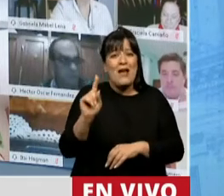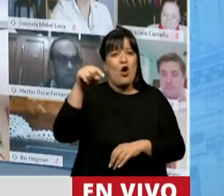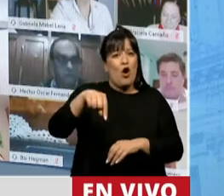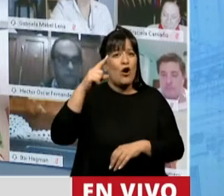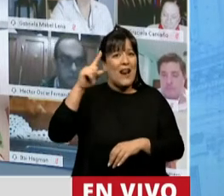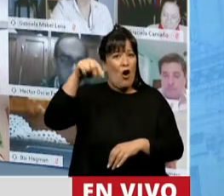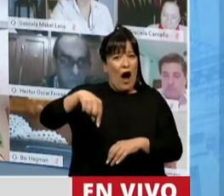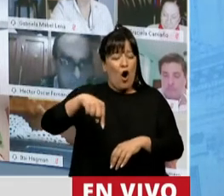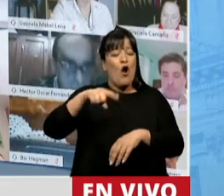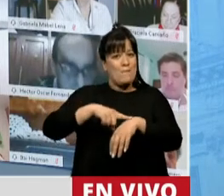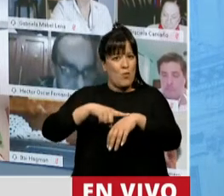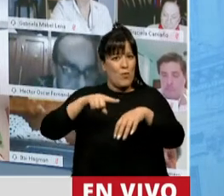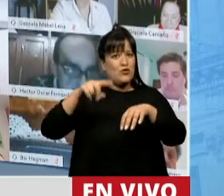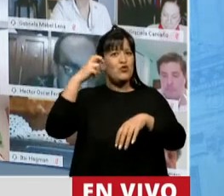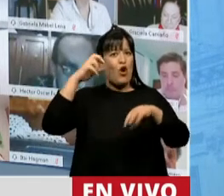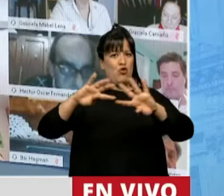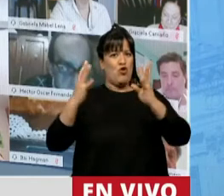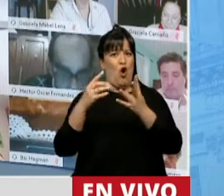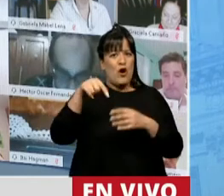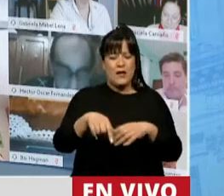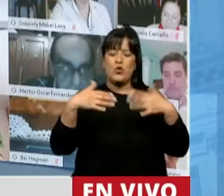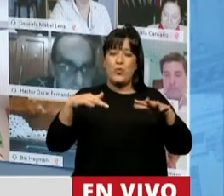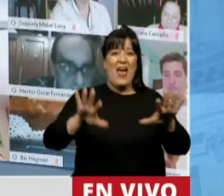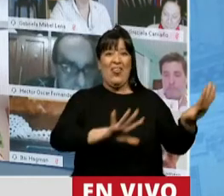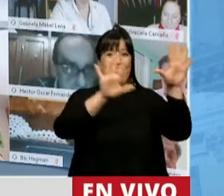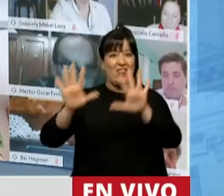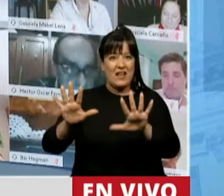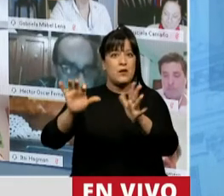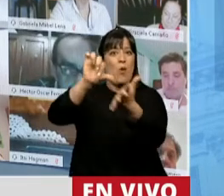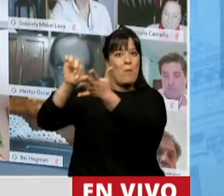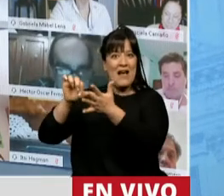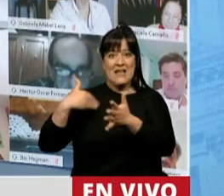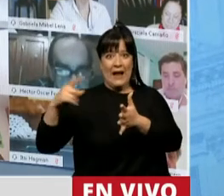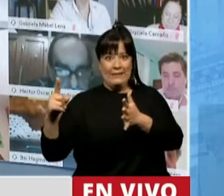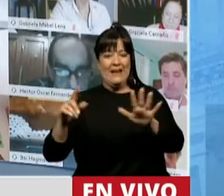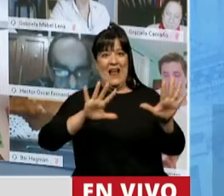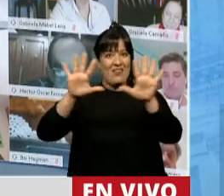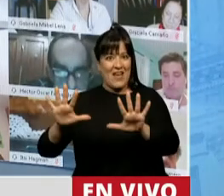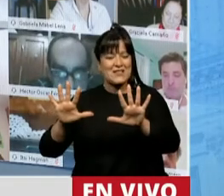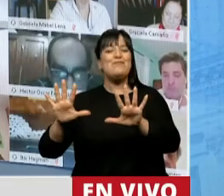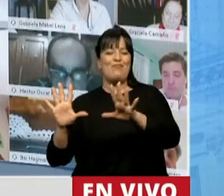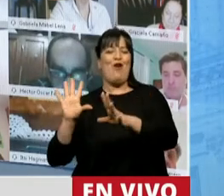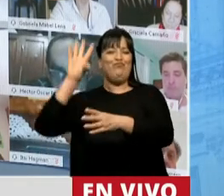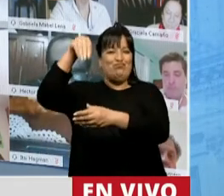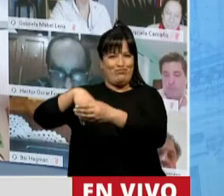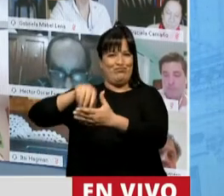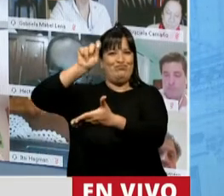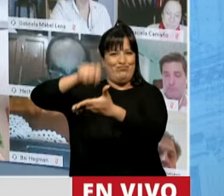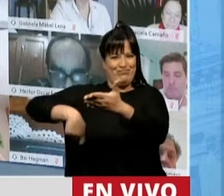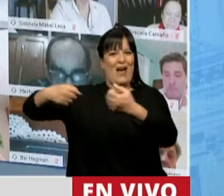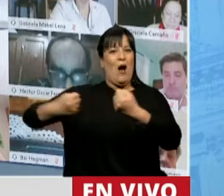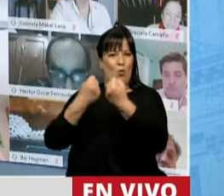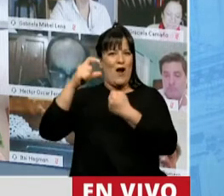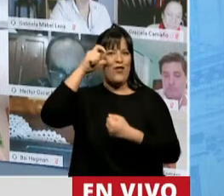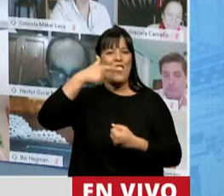el Congreso sume a la República Argentina como el décimo país que ratifique el acuerdo de Escazú. Y sinceramente